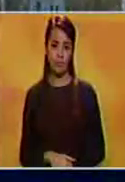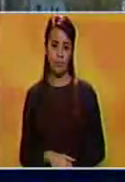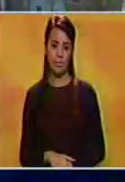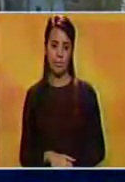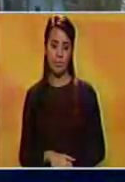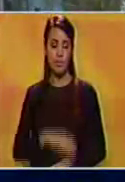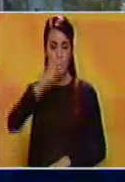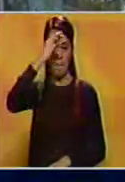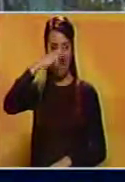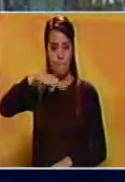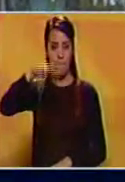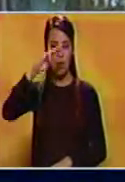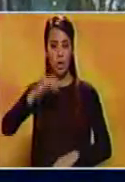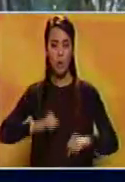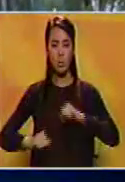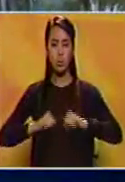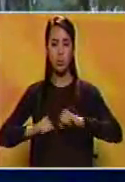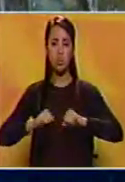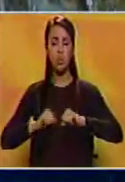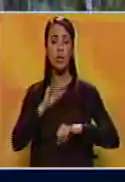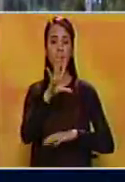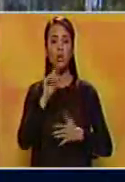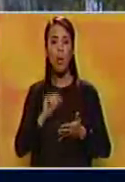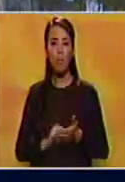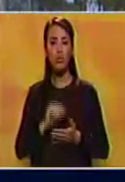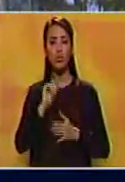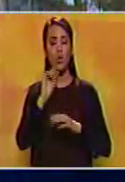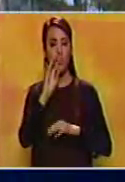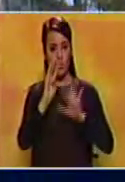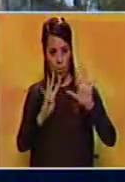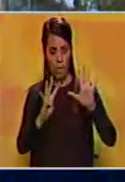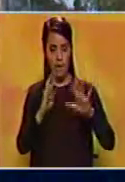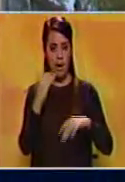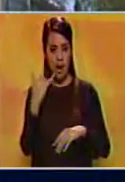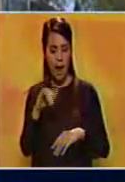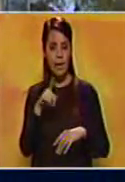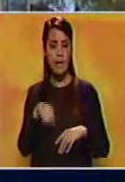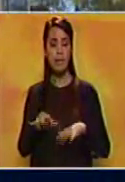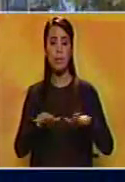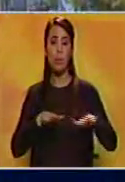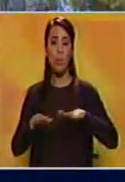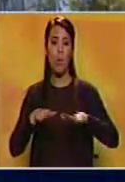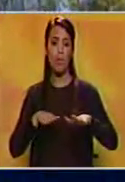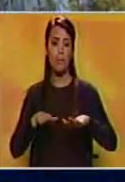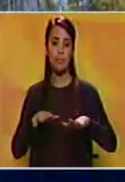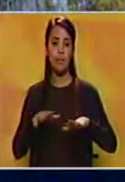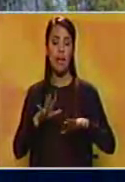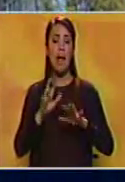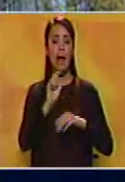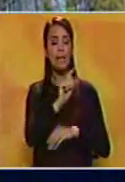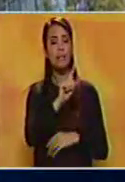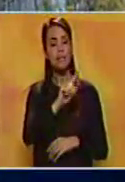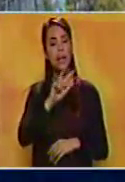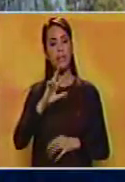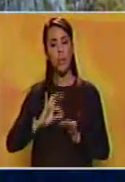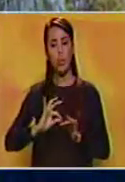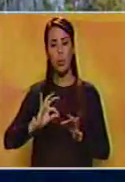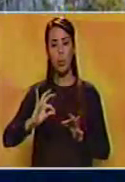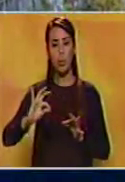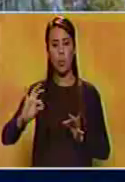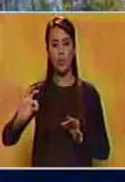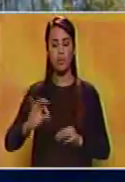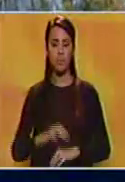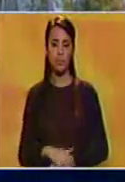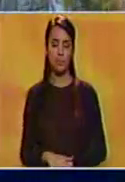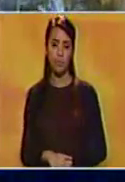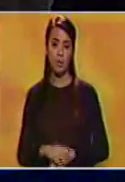En México, un sismo de magnitud 5.9 se registró este jueves a 13 kilómetros del suroeste de Oaxaca.